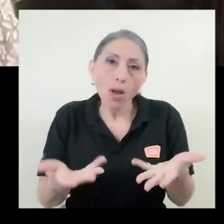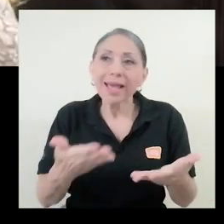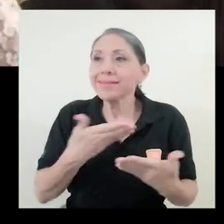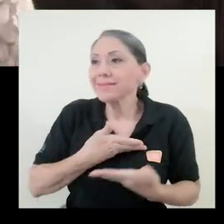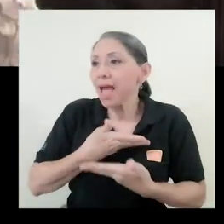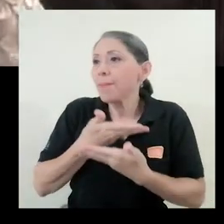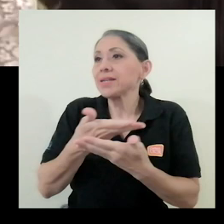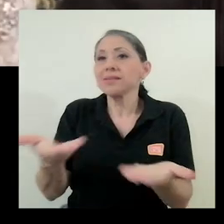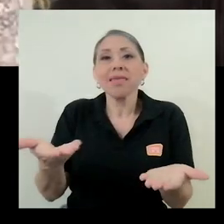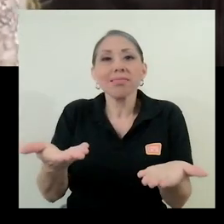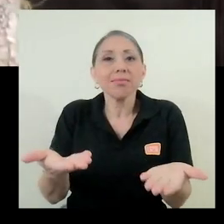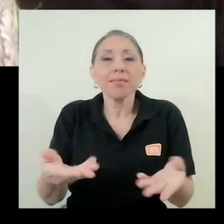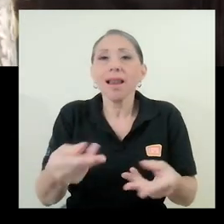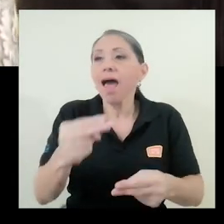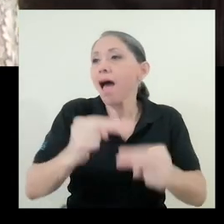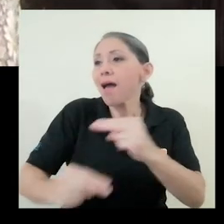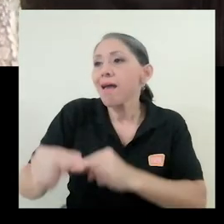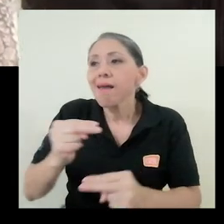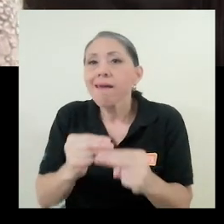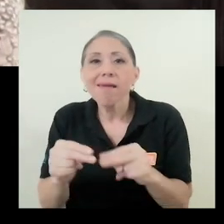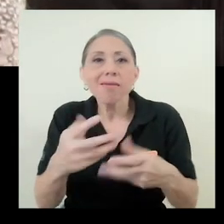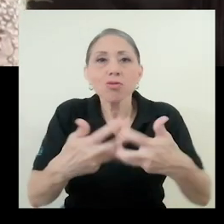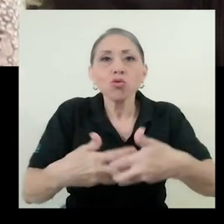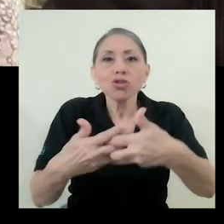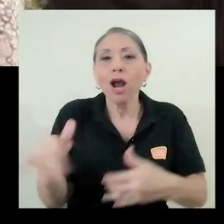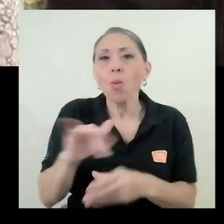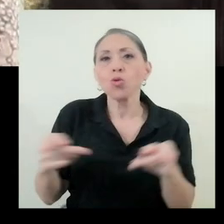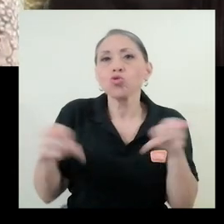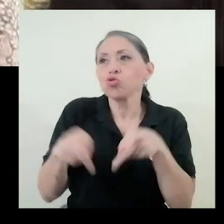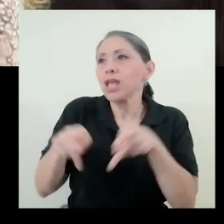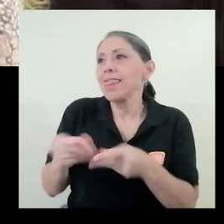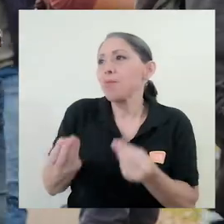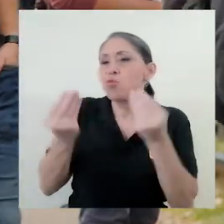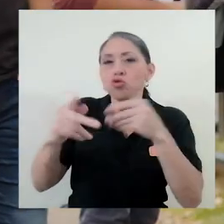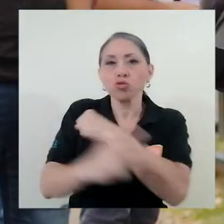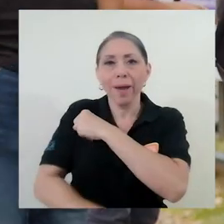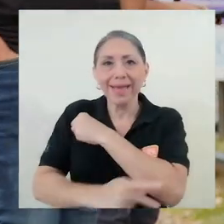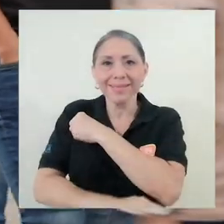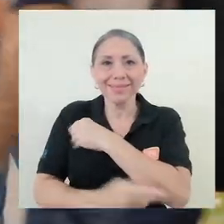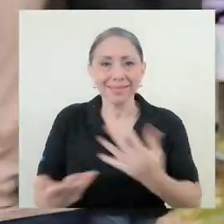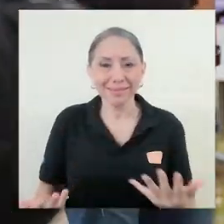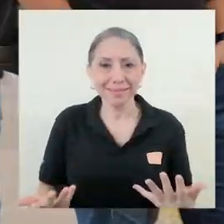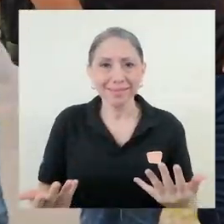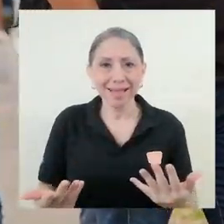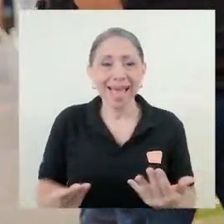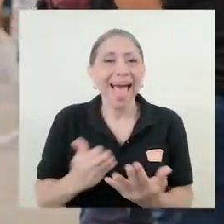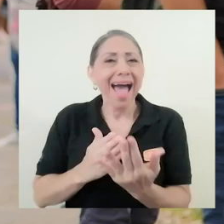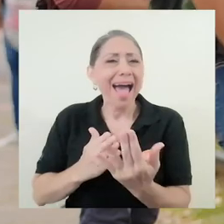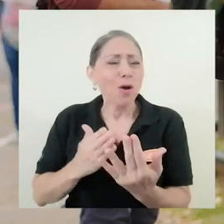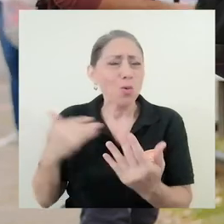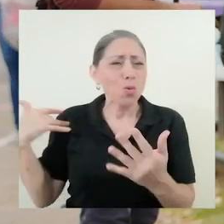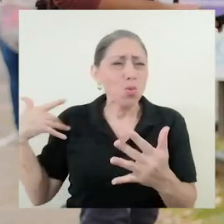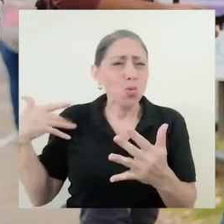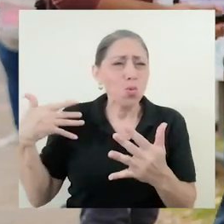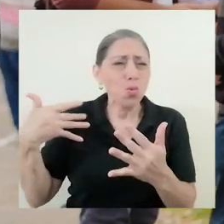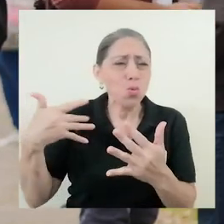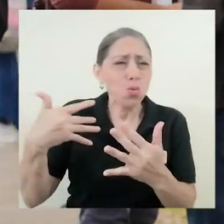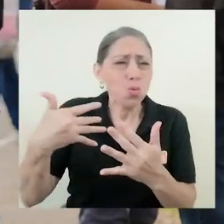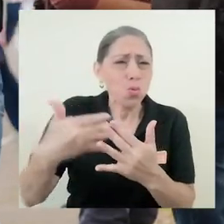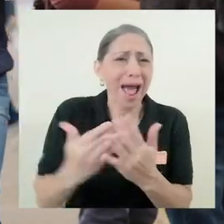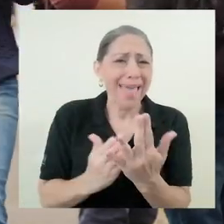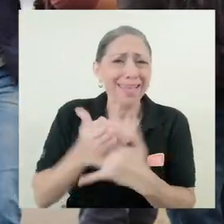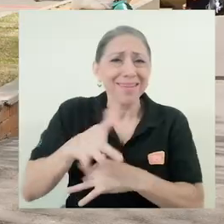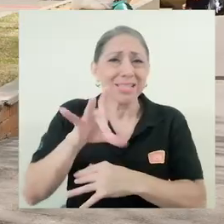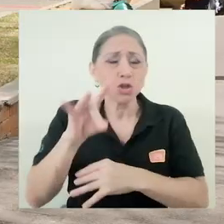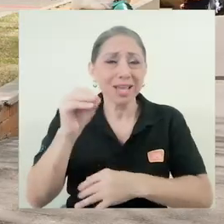esté a merced de la industria como sucede en muchos otros países. Ha sido a través de 80 años,